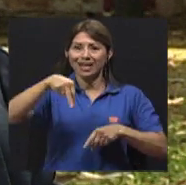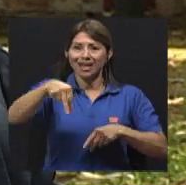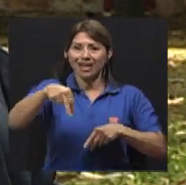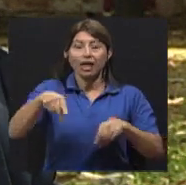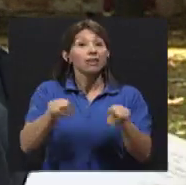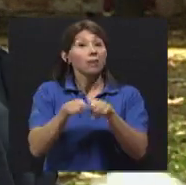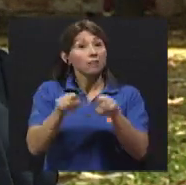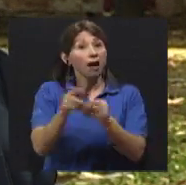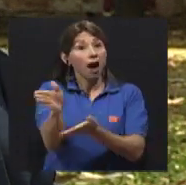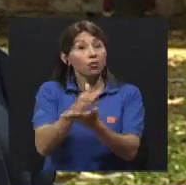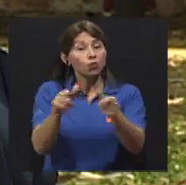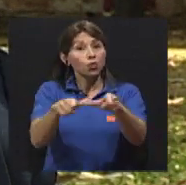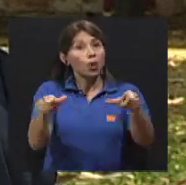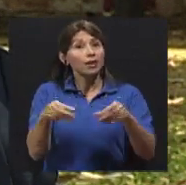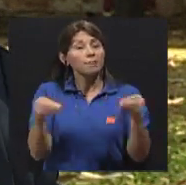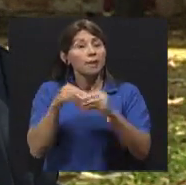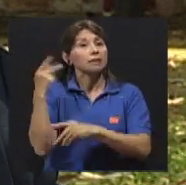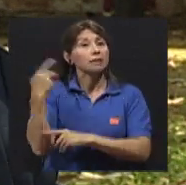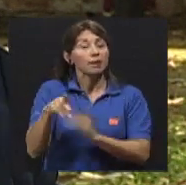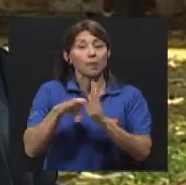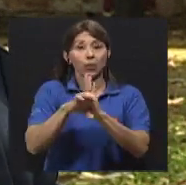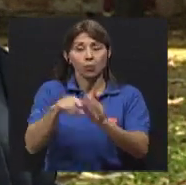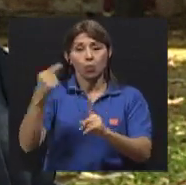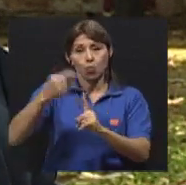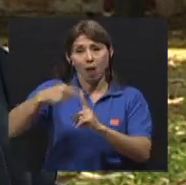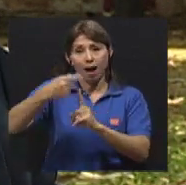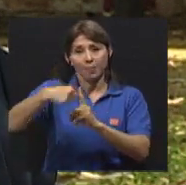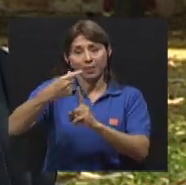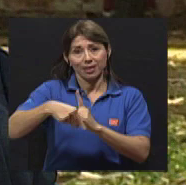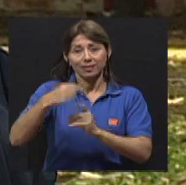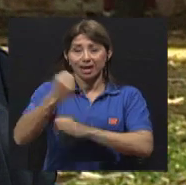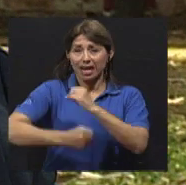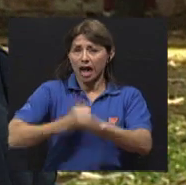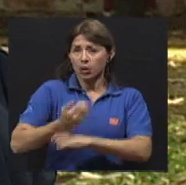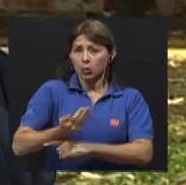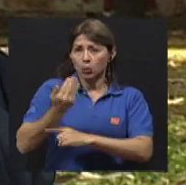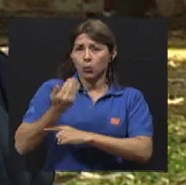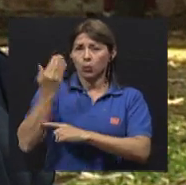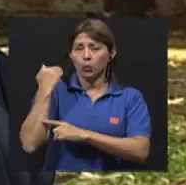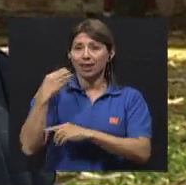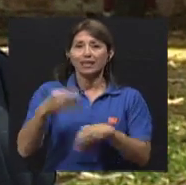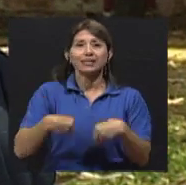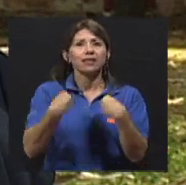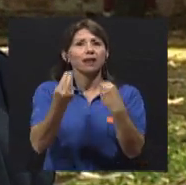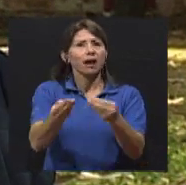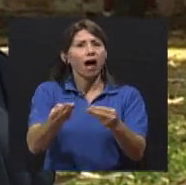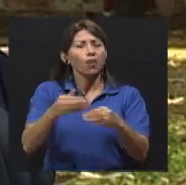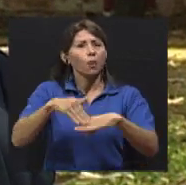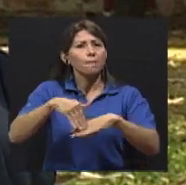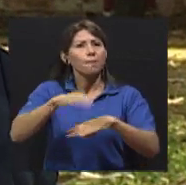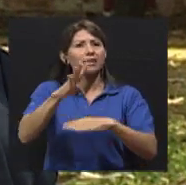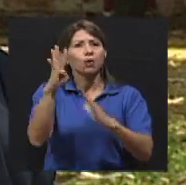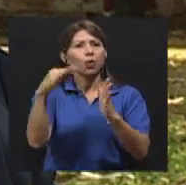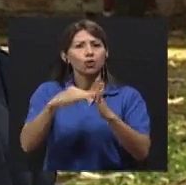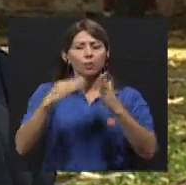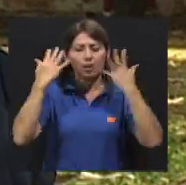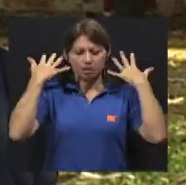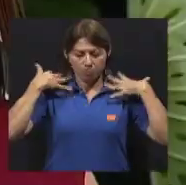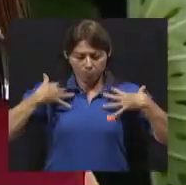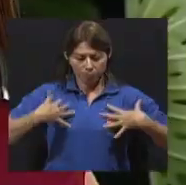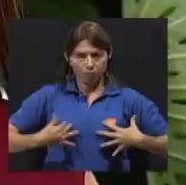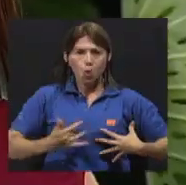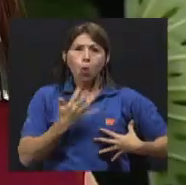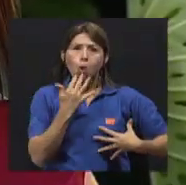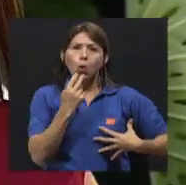riesgo, como la zona de Guápiles, donde el año antepasado se entregaron más de 4.000 ponchos, verde limón,